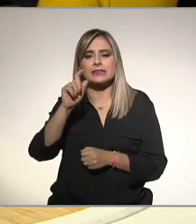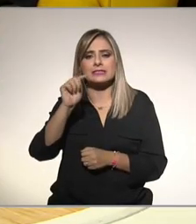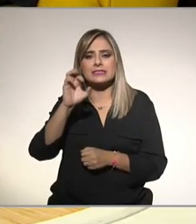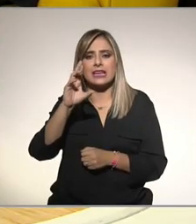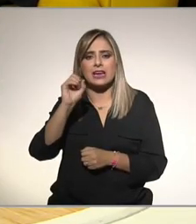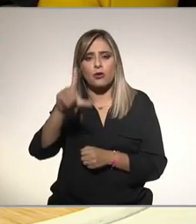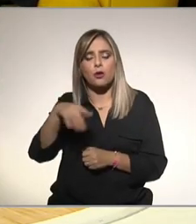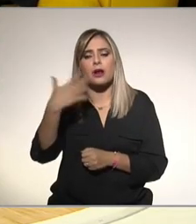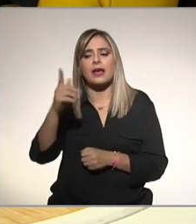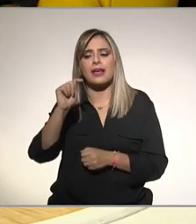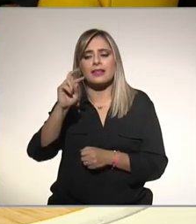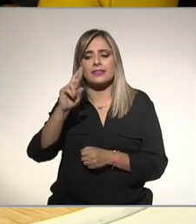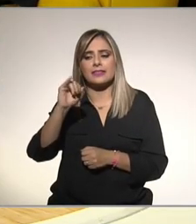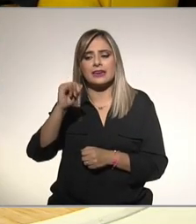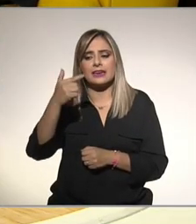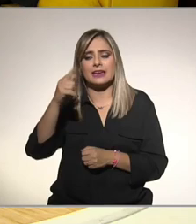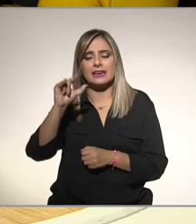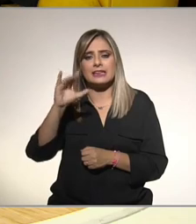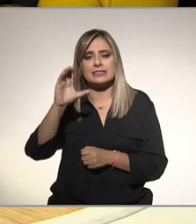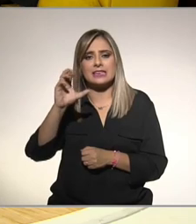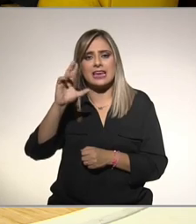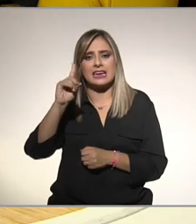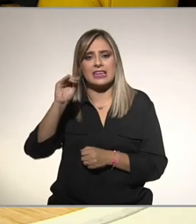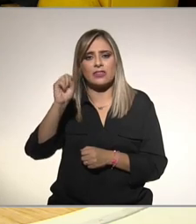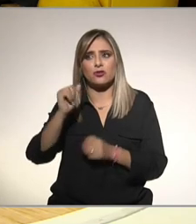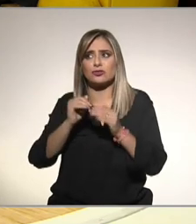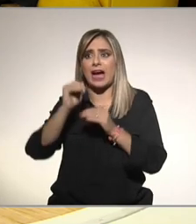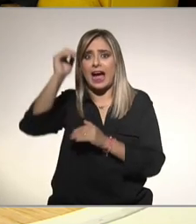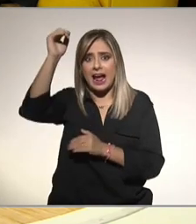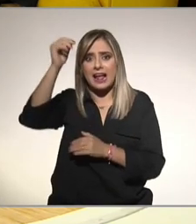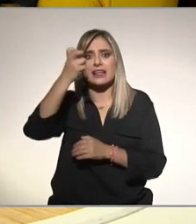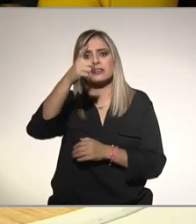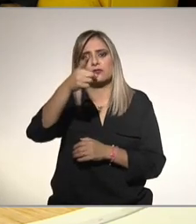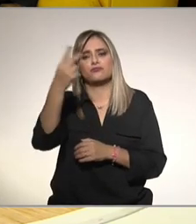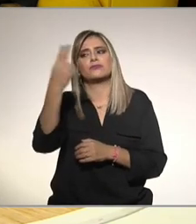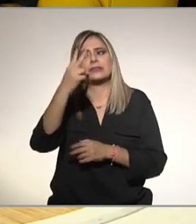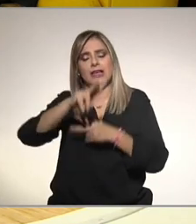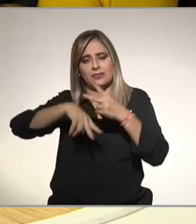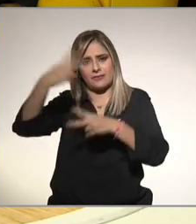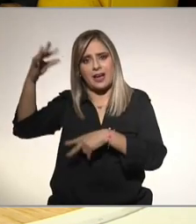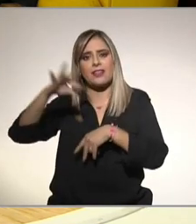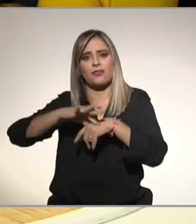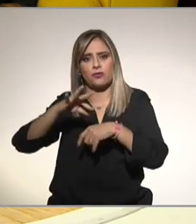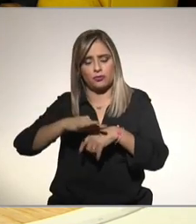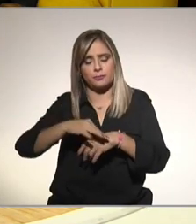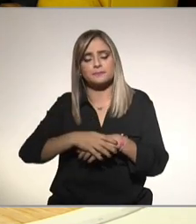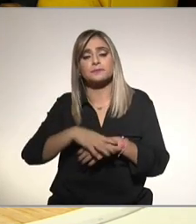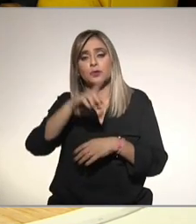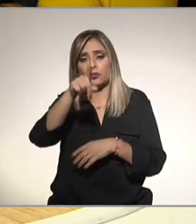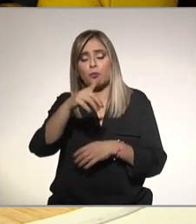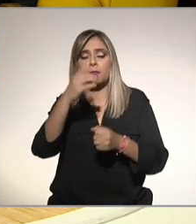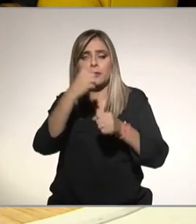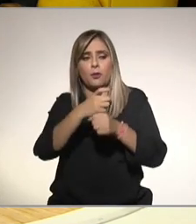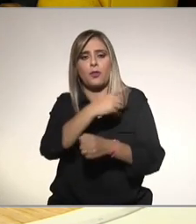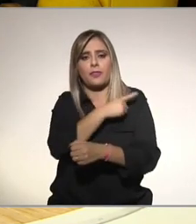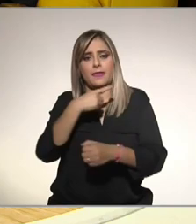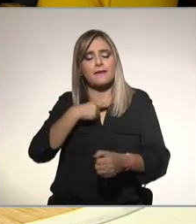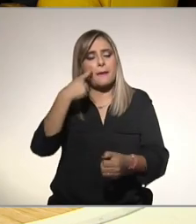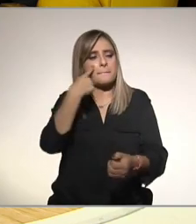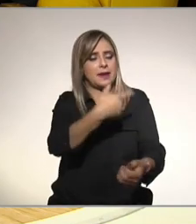triglicéridos altos entonces aquí te tienes que hacer un examen en sangre que seguramente has oído hablar del colesterol y los triglicéridos y otras